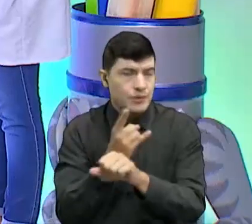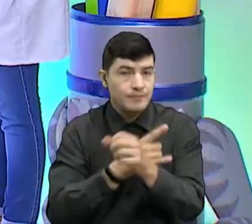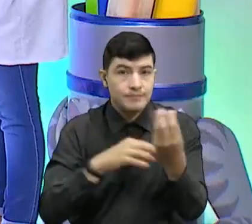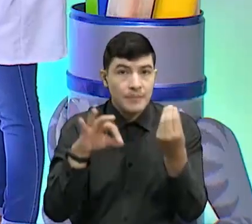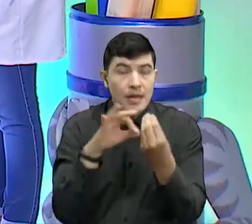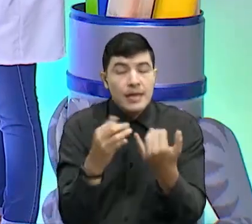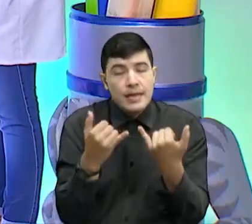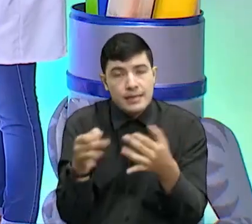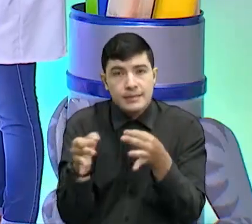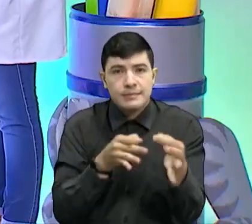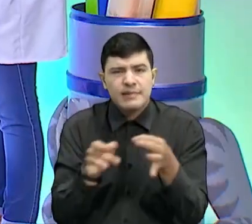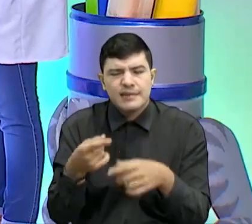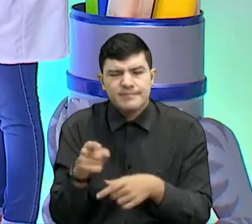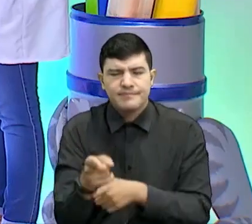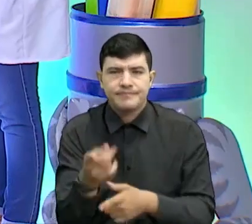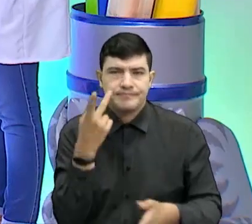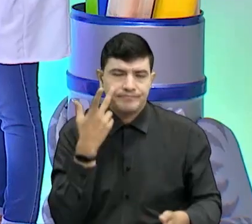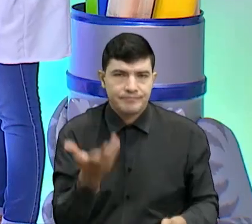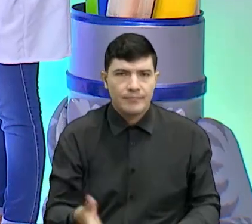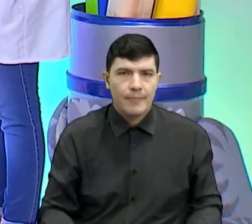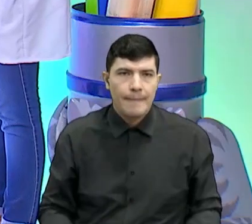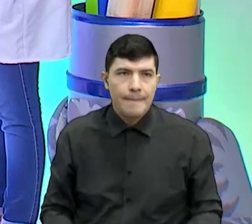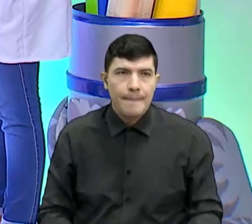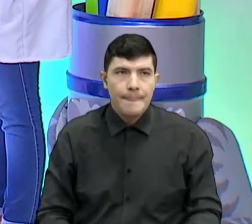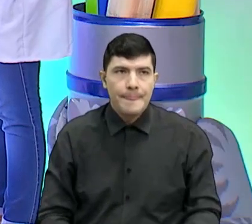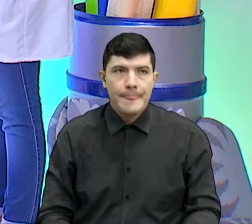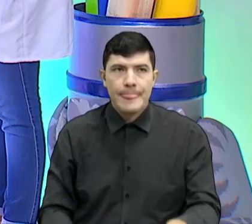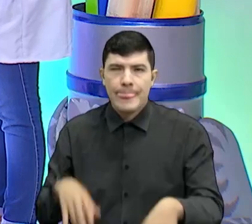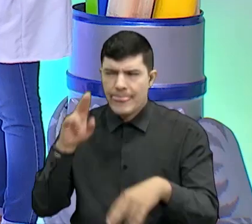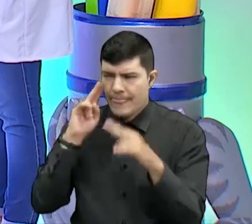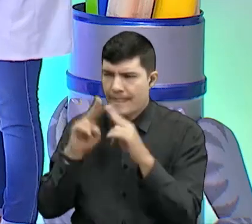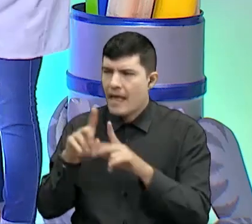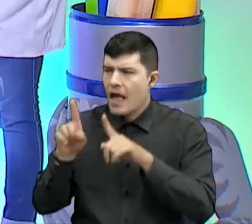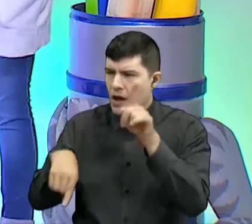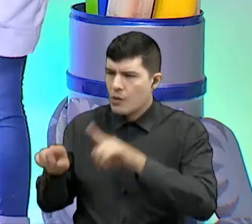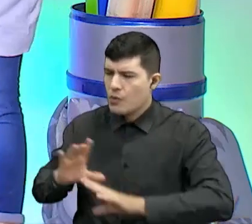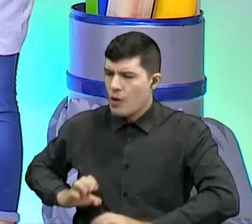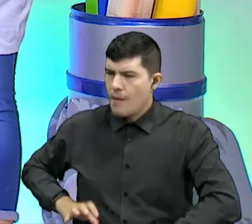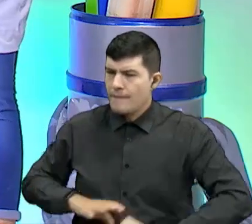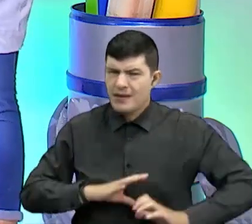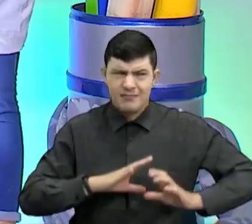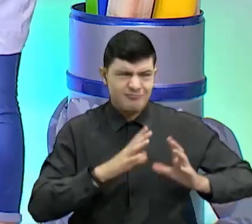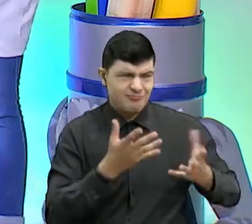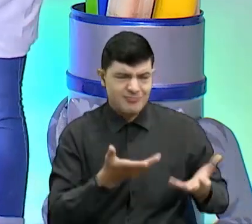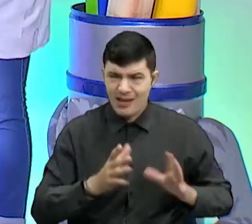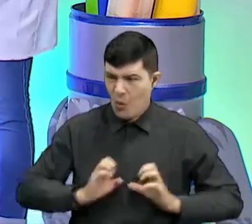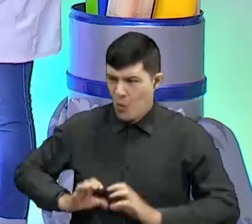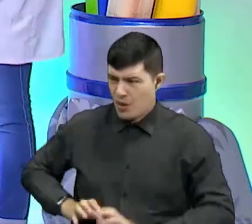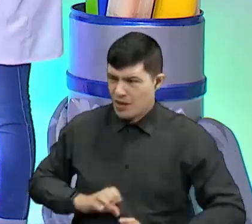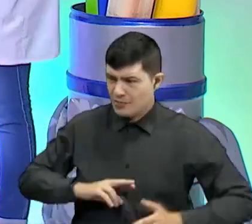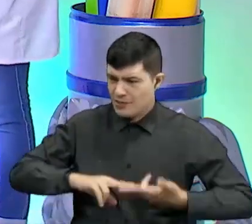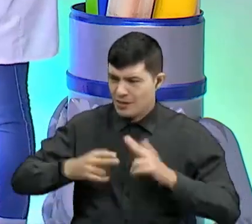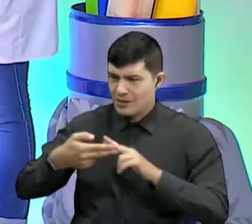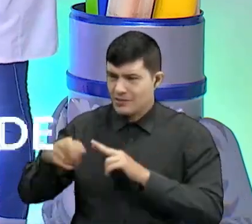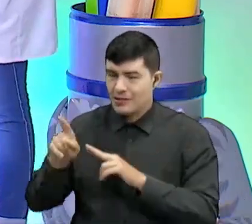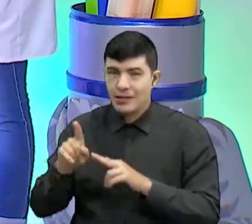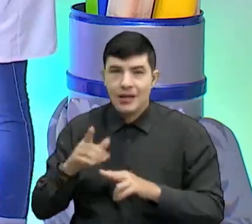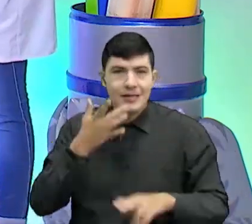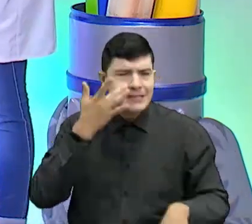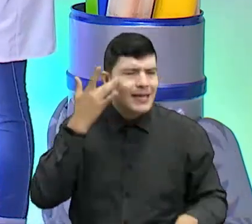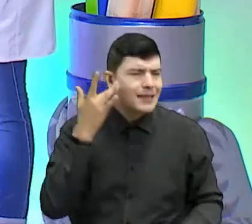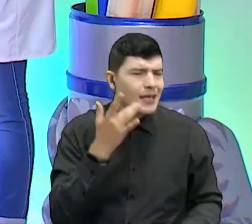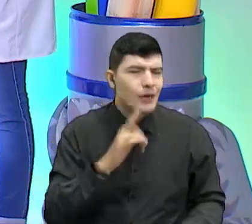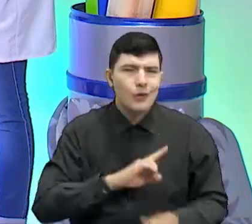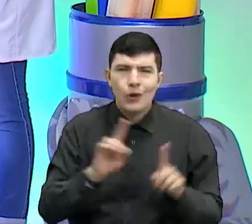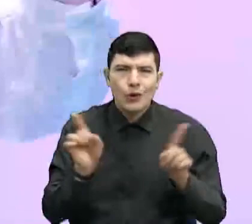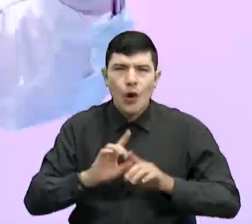puntualizar, mis queridos niños, con algunos órganos, muy puntualitos. ¿Cómo? ¿Qué tienen que ver los órganos con las drogas? No los órganos de los sentidos, sino algunos